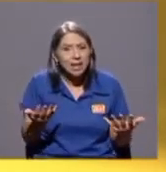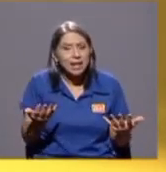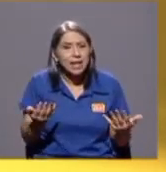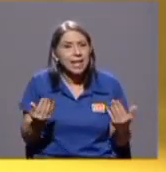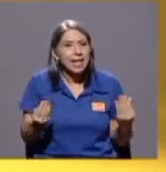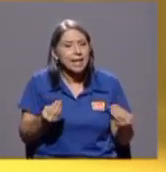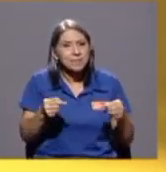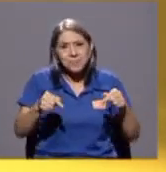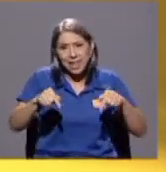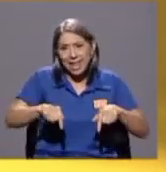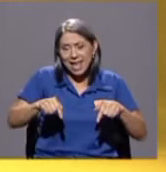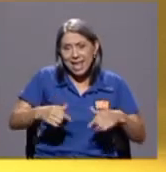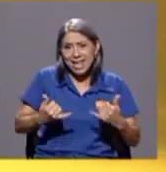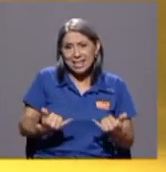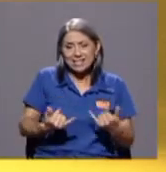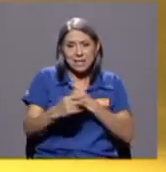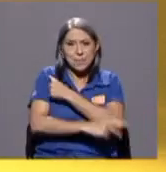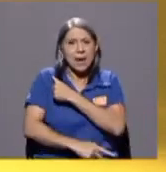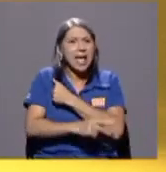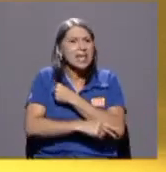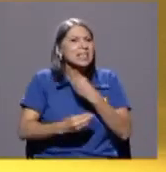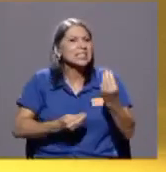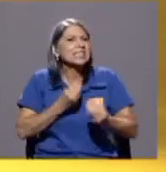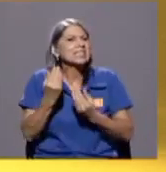este país